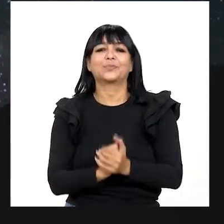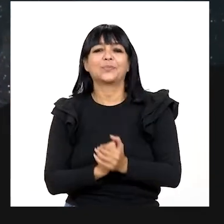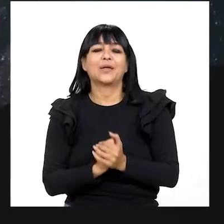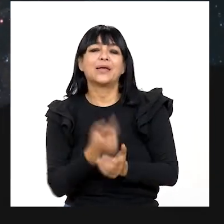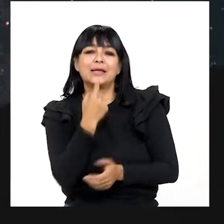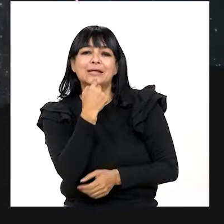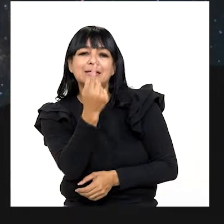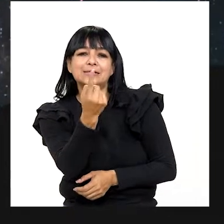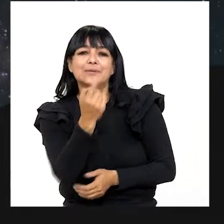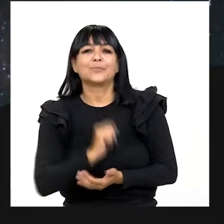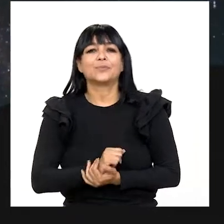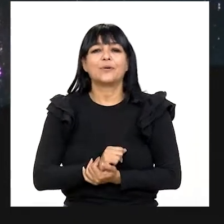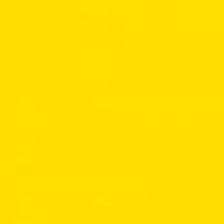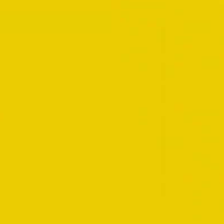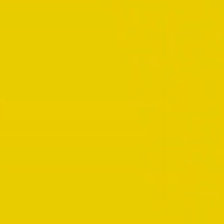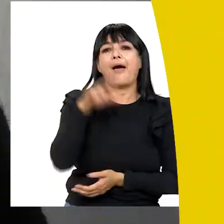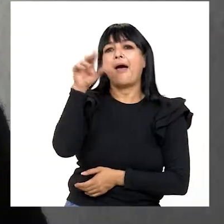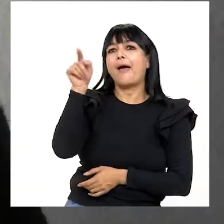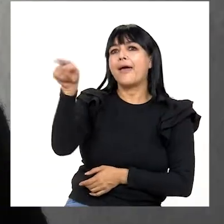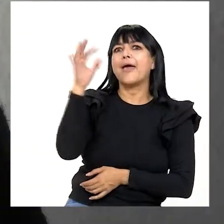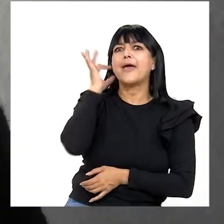ejemplo, cuando decimos